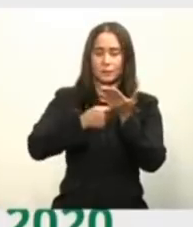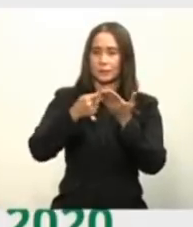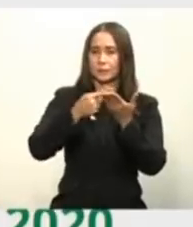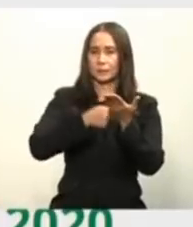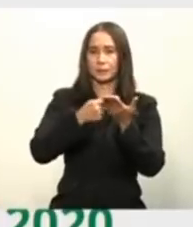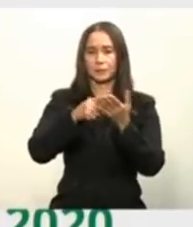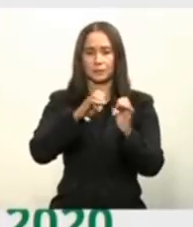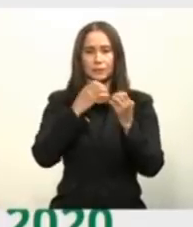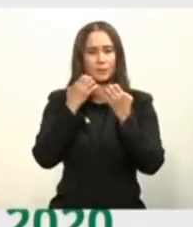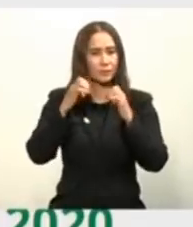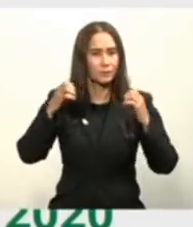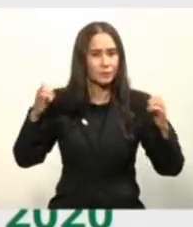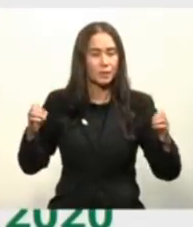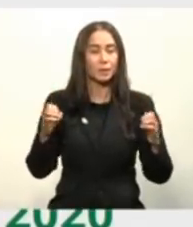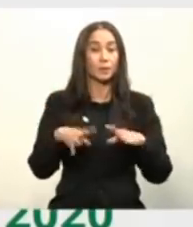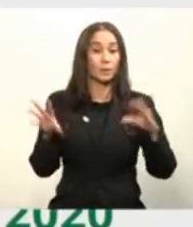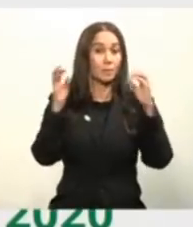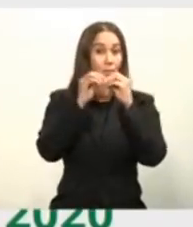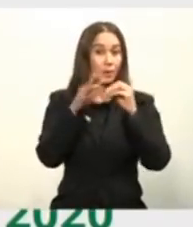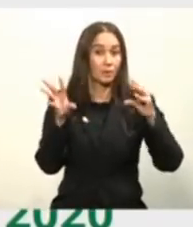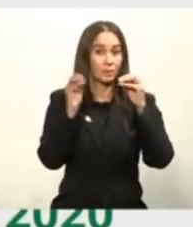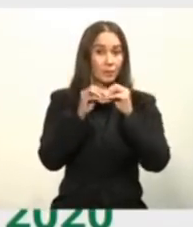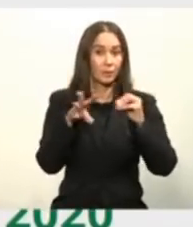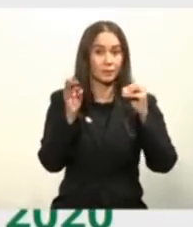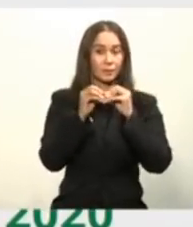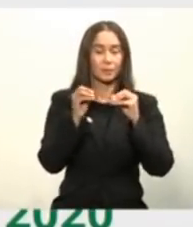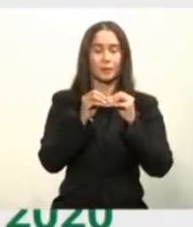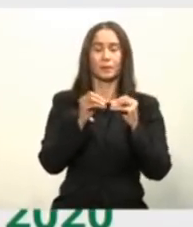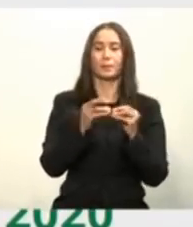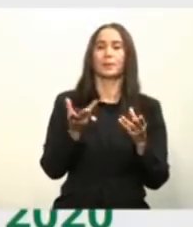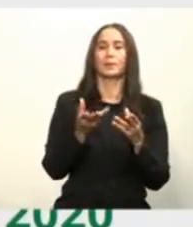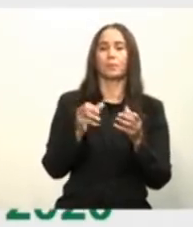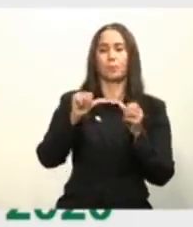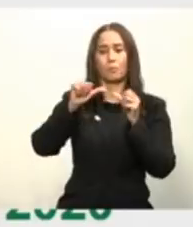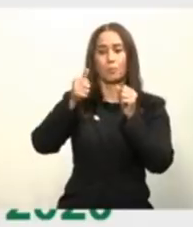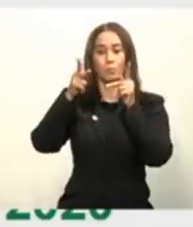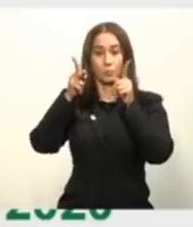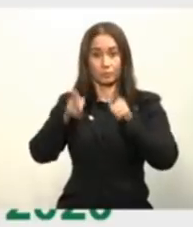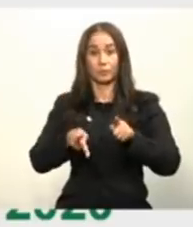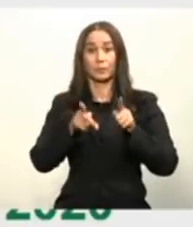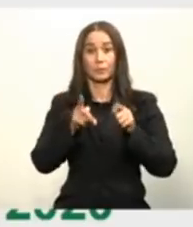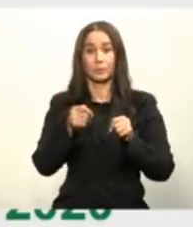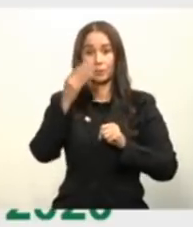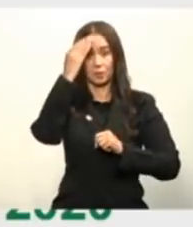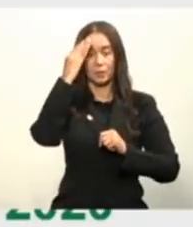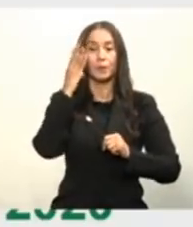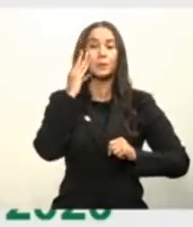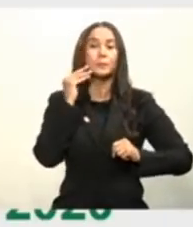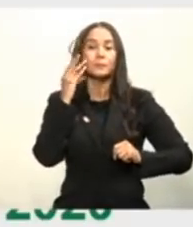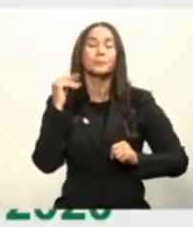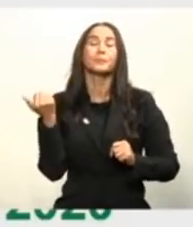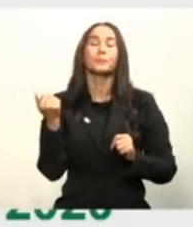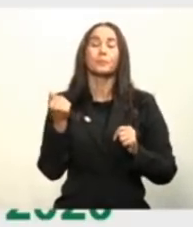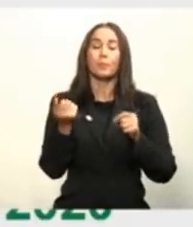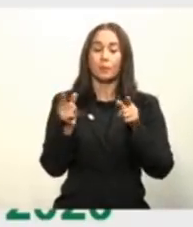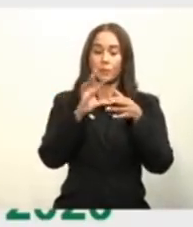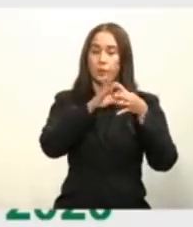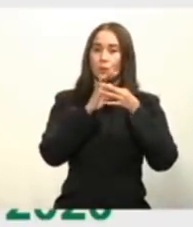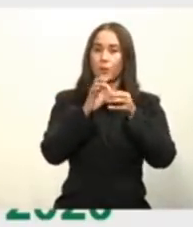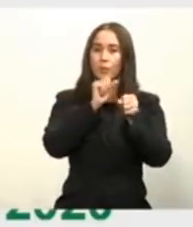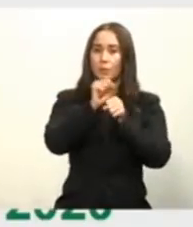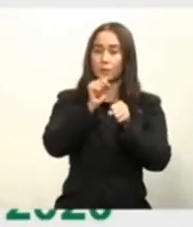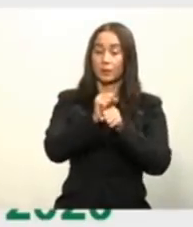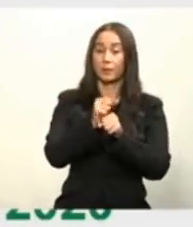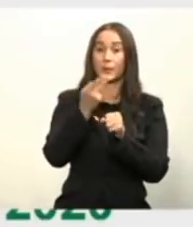aunando el esfuerzo y aún más con un sinnúmero de actores para cumplir con la promesa establecida por el presidente